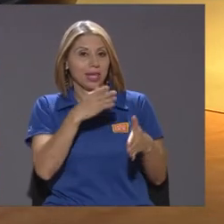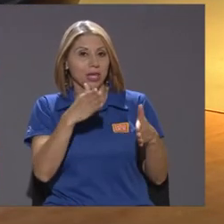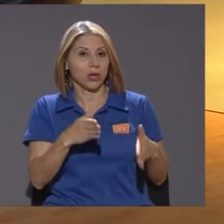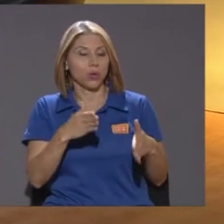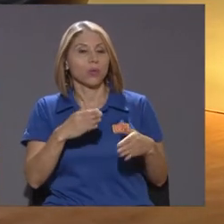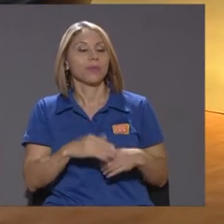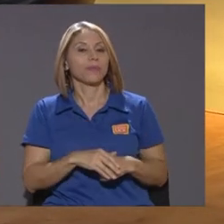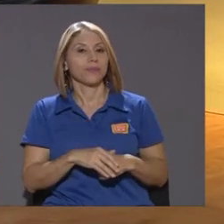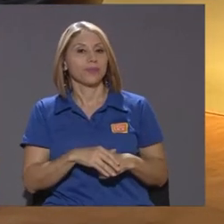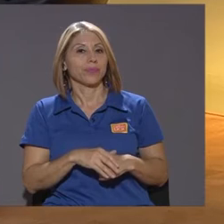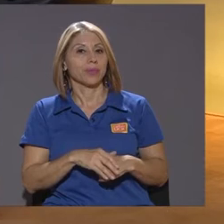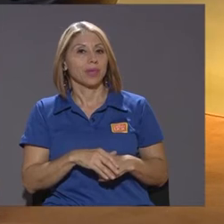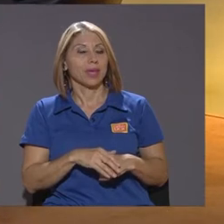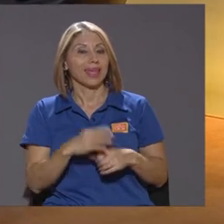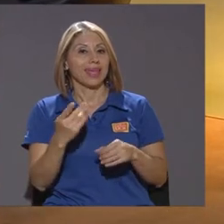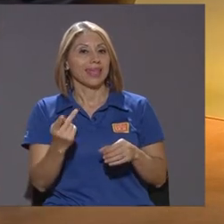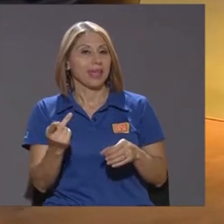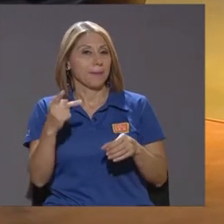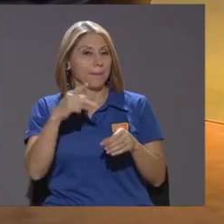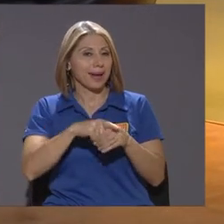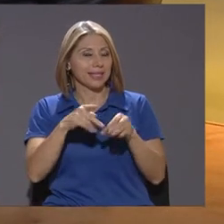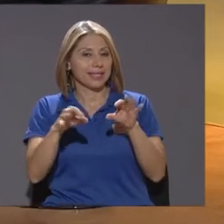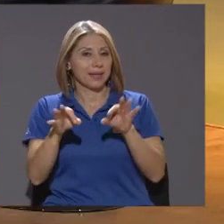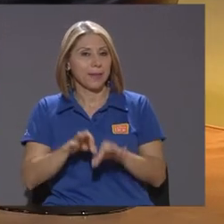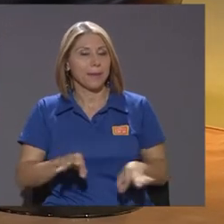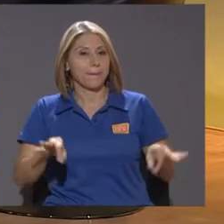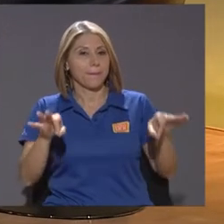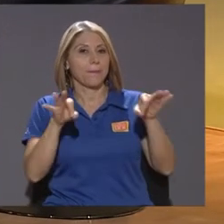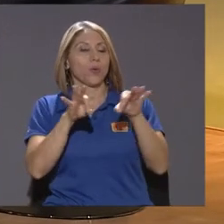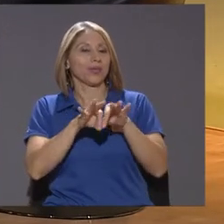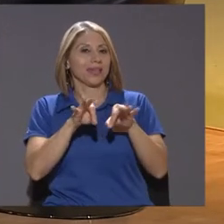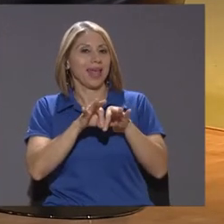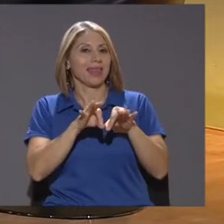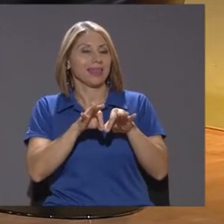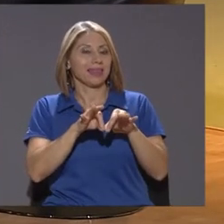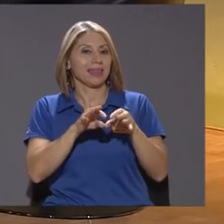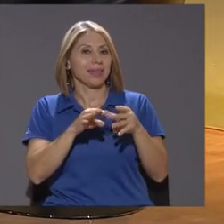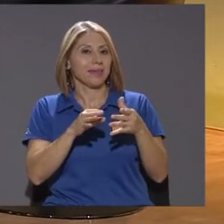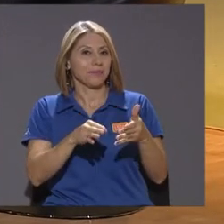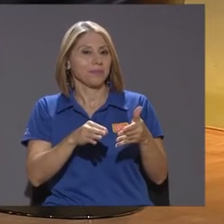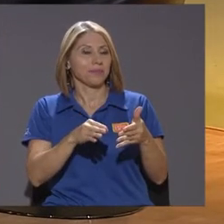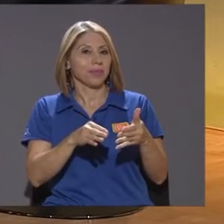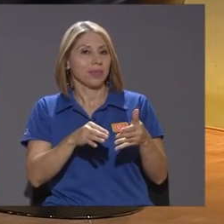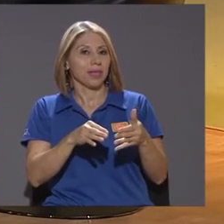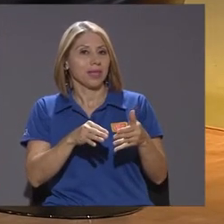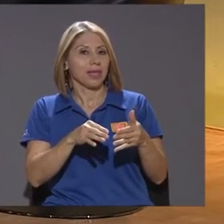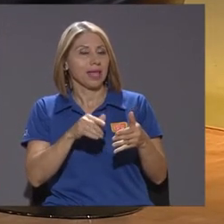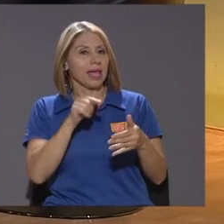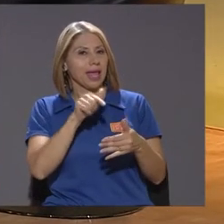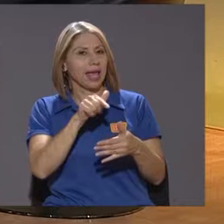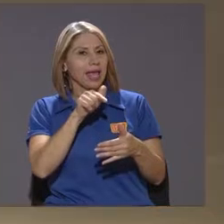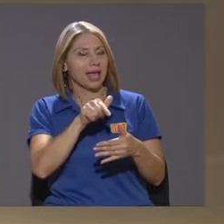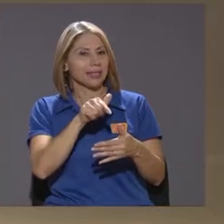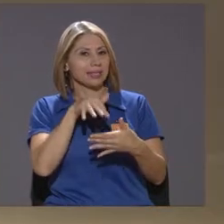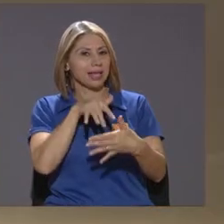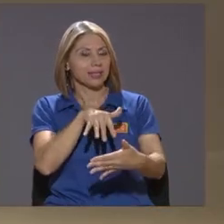y en el que participa de manera importante hace es el estudio de situación del